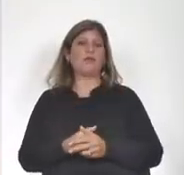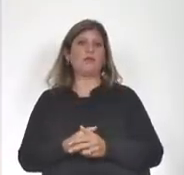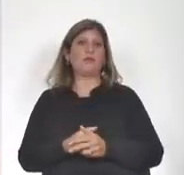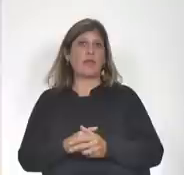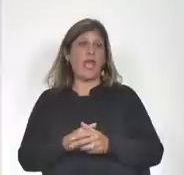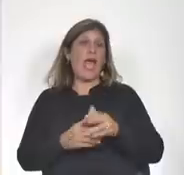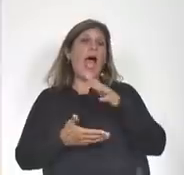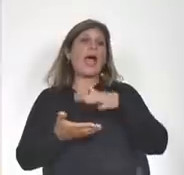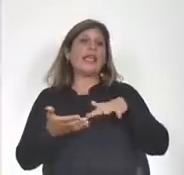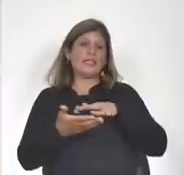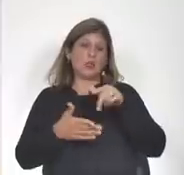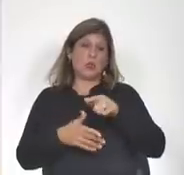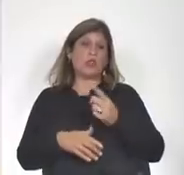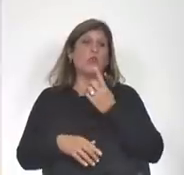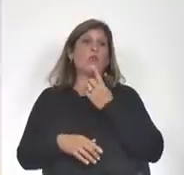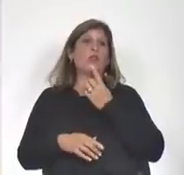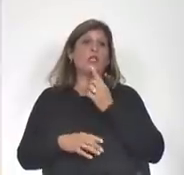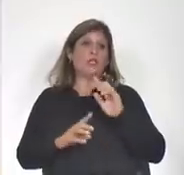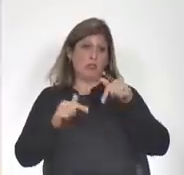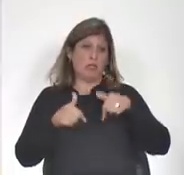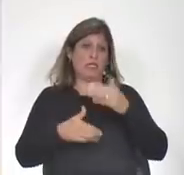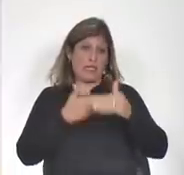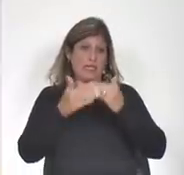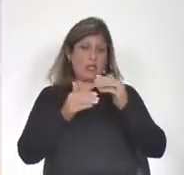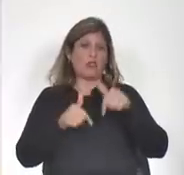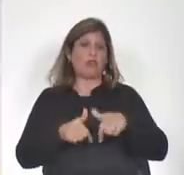condiciones políticas en que se desarrolla esta interpelación.